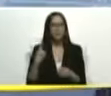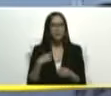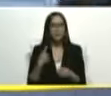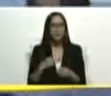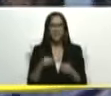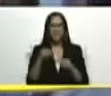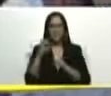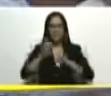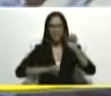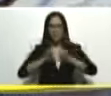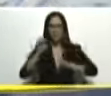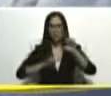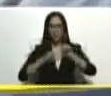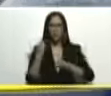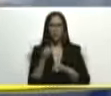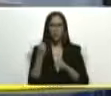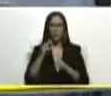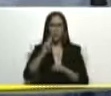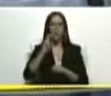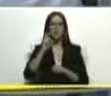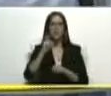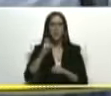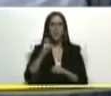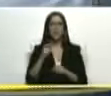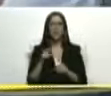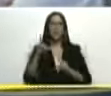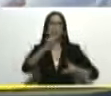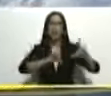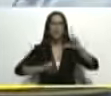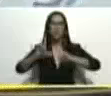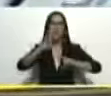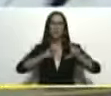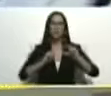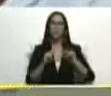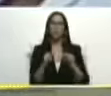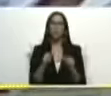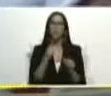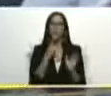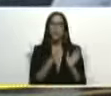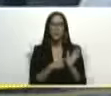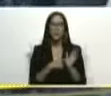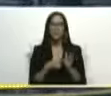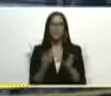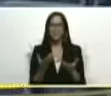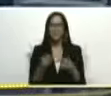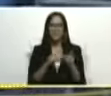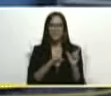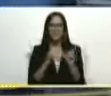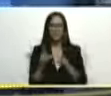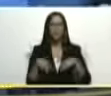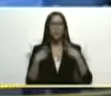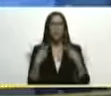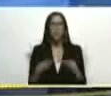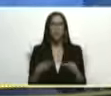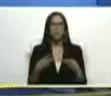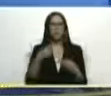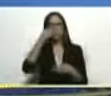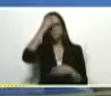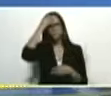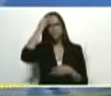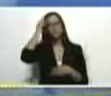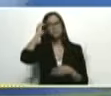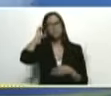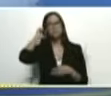exámenes como los rayos X laboratorio totalmente equipado tenemos en este momento un laboratorio